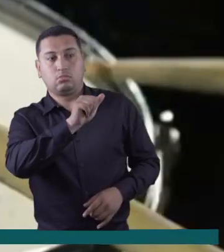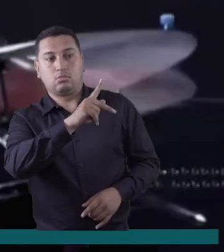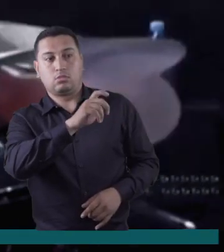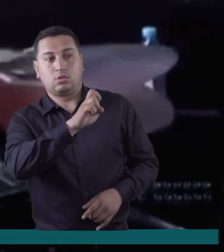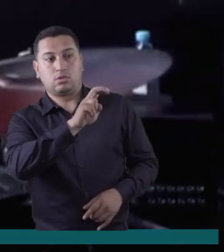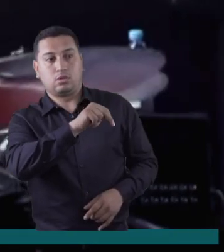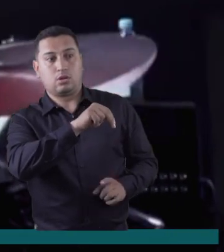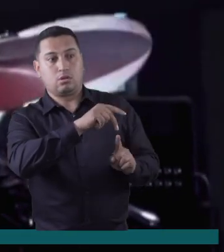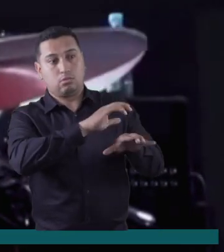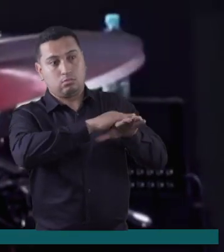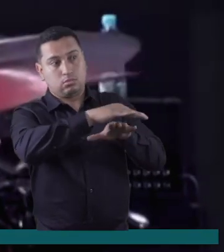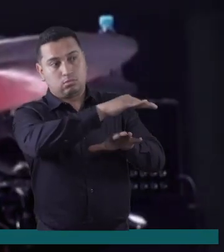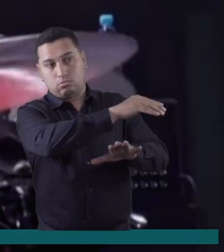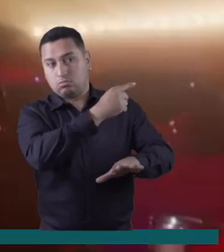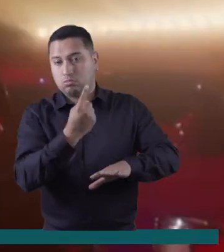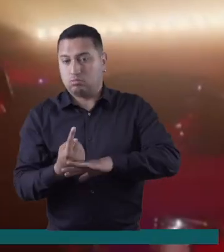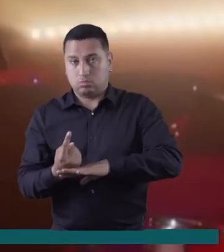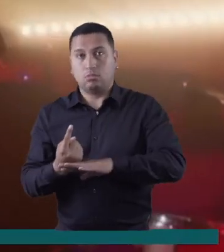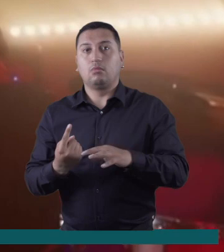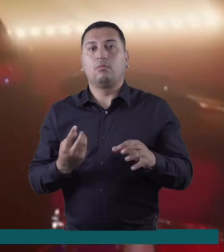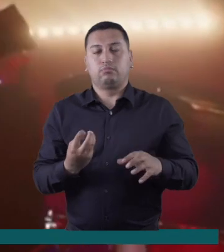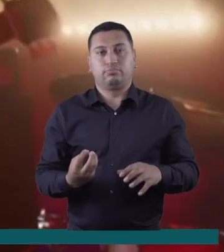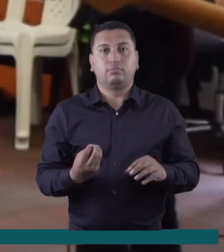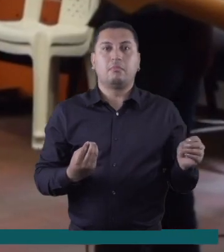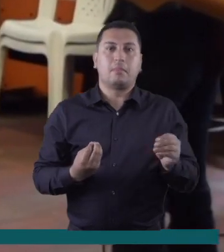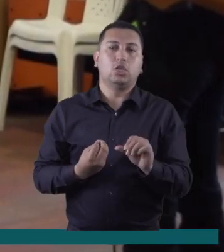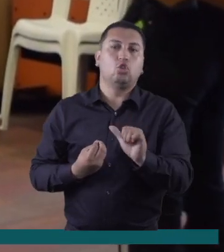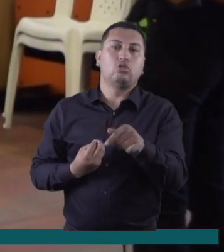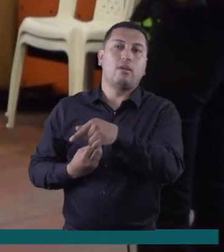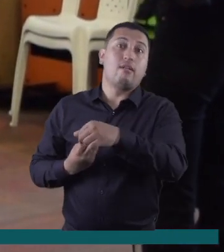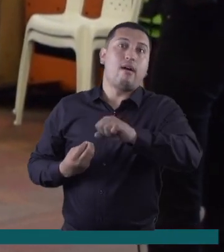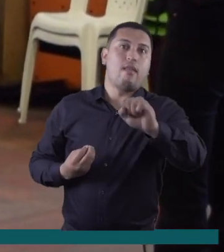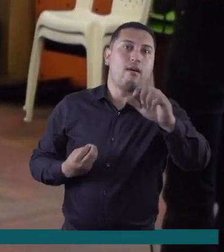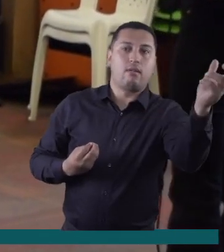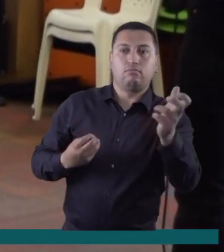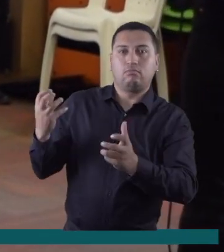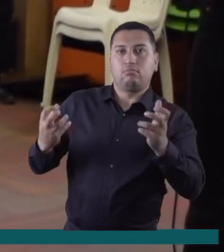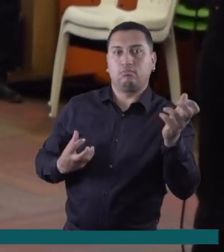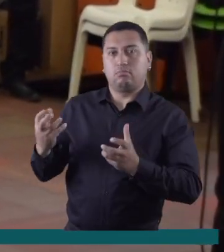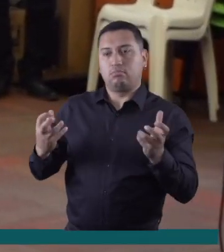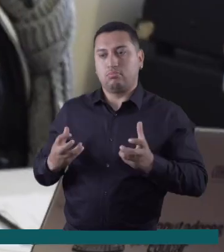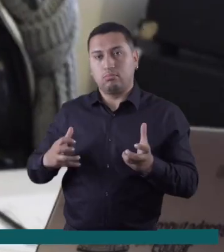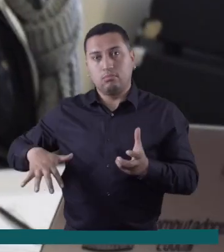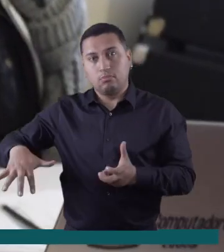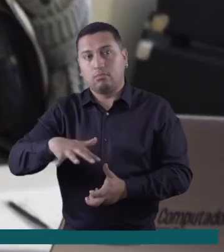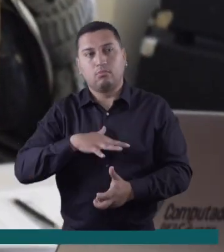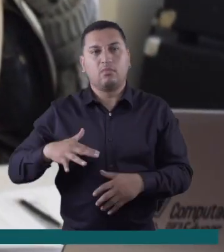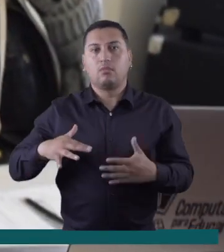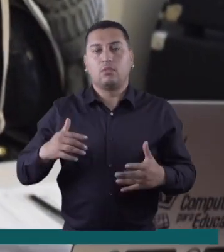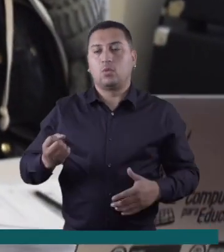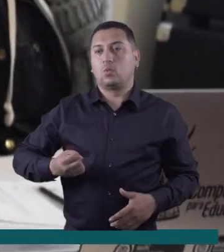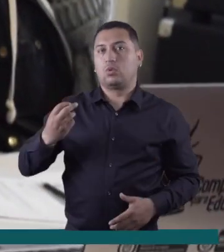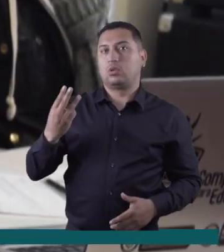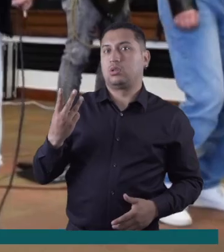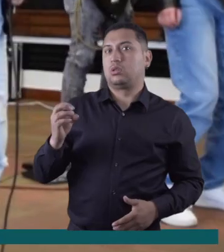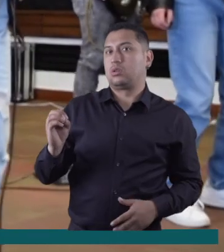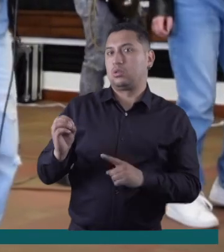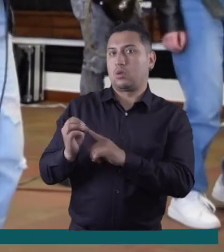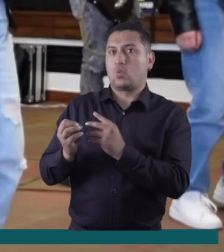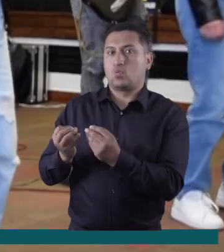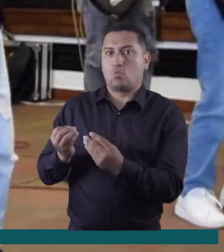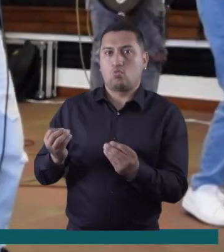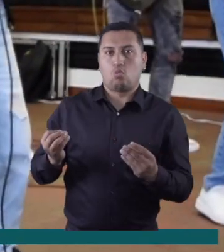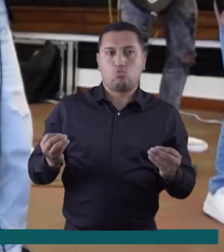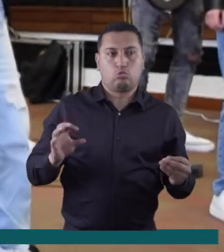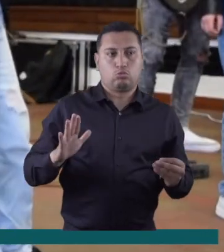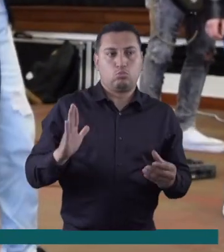invitada especial junto a las bandas ganadoras de la convocatoria abierta por el festival, que para esta edición contó con la participación de cerca de 30